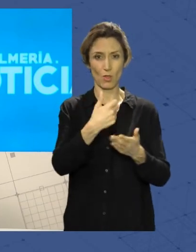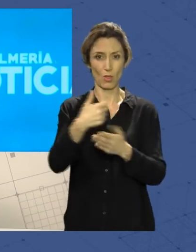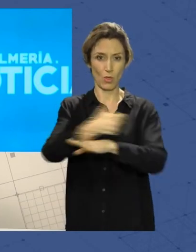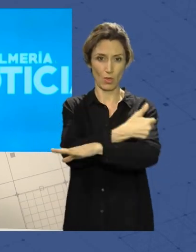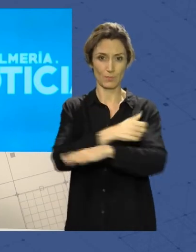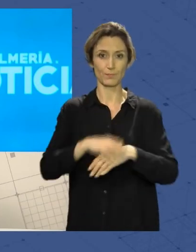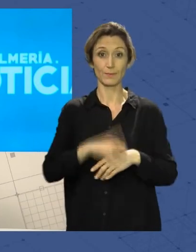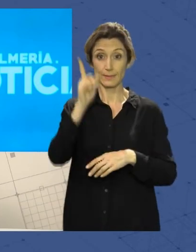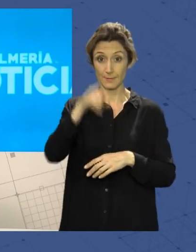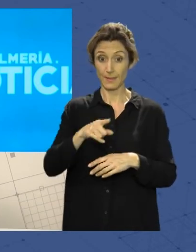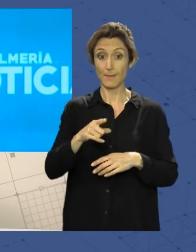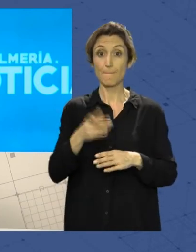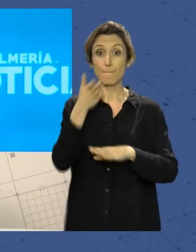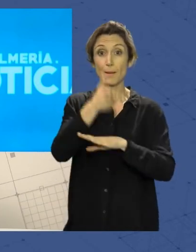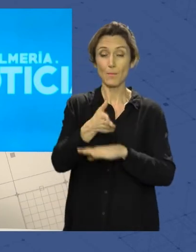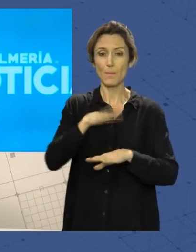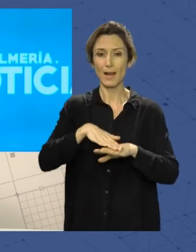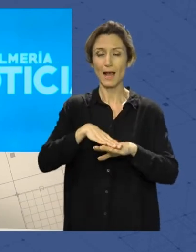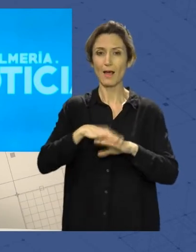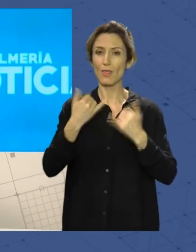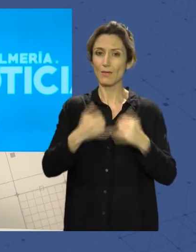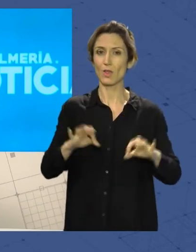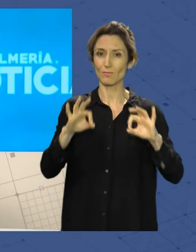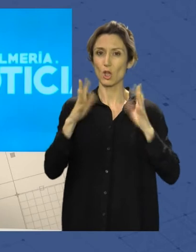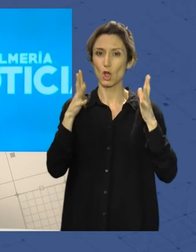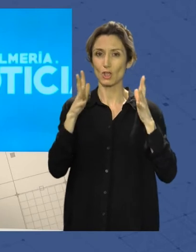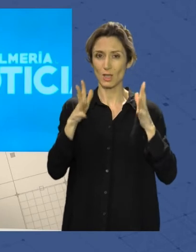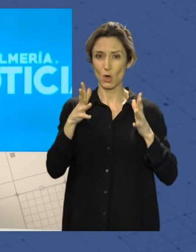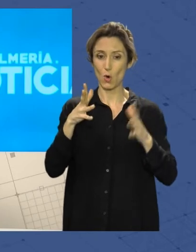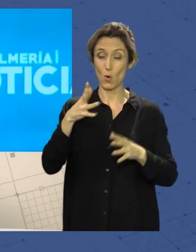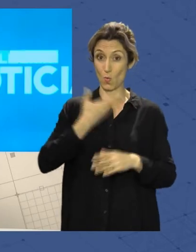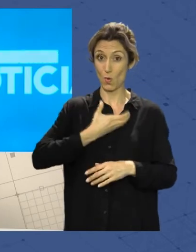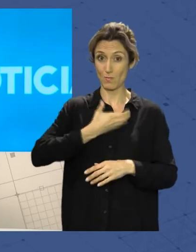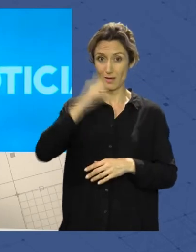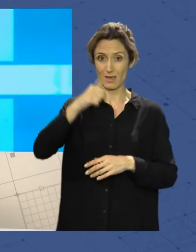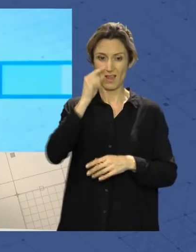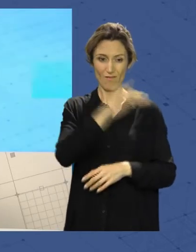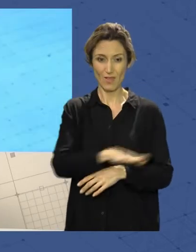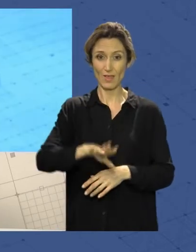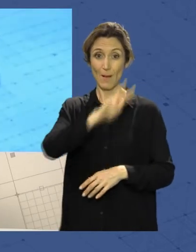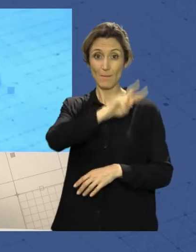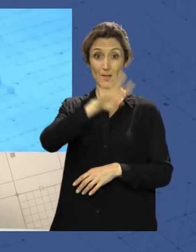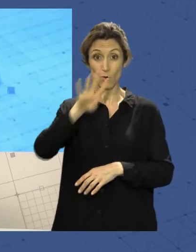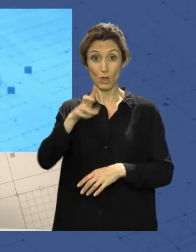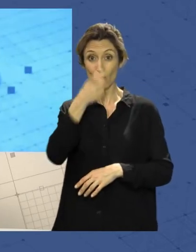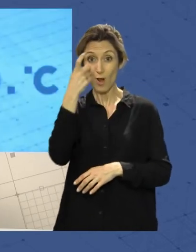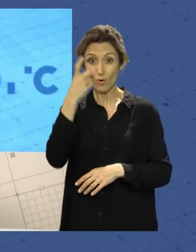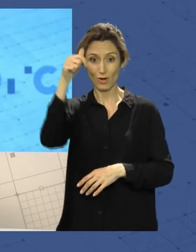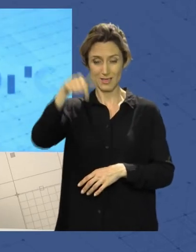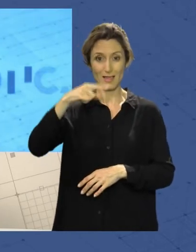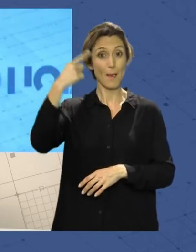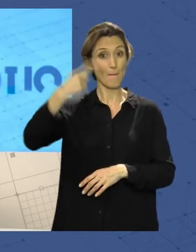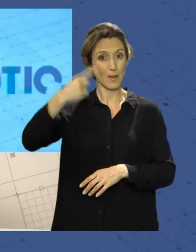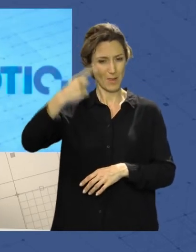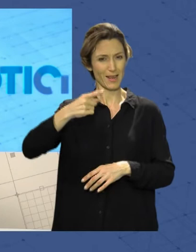también asistíamos a la celebración del Consejo Municipal de la Infancia, compuesto por 24 alumnos de primaria, un foro en el